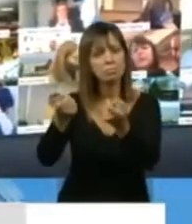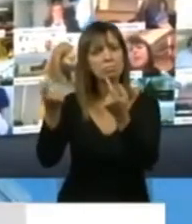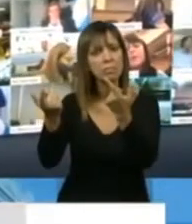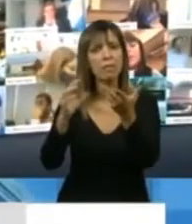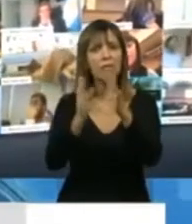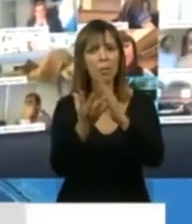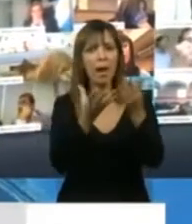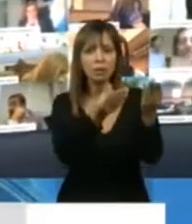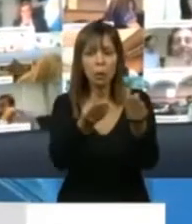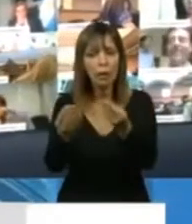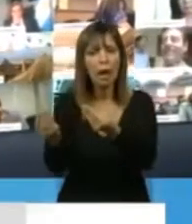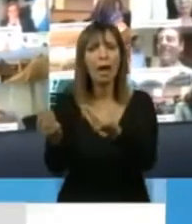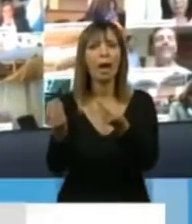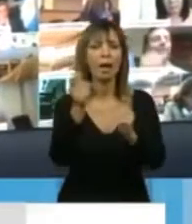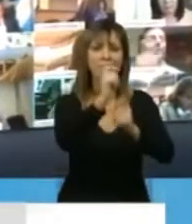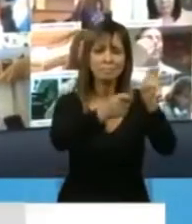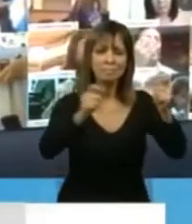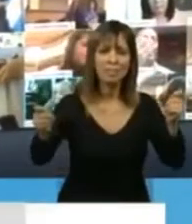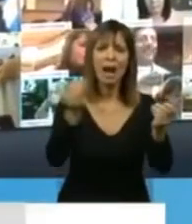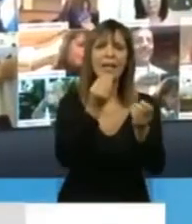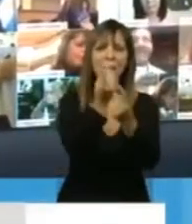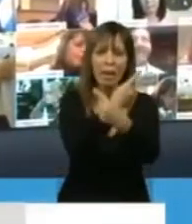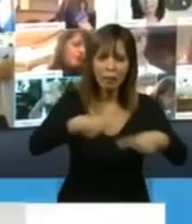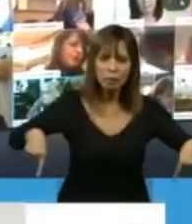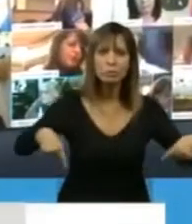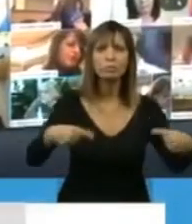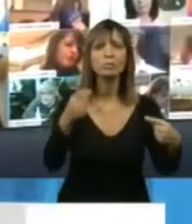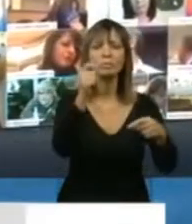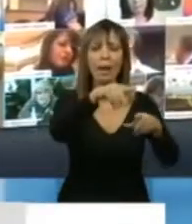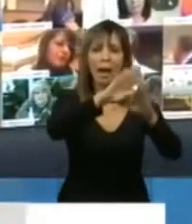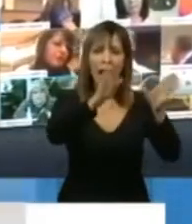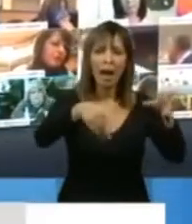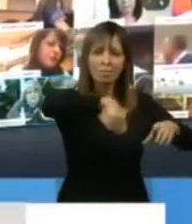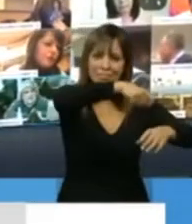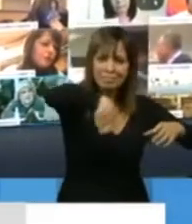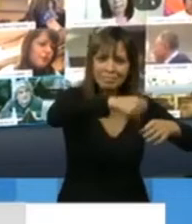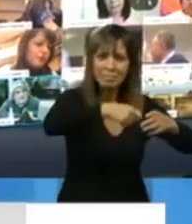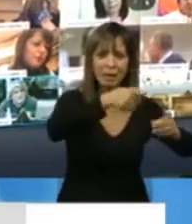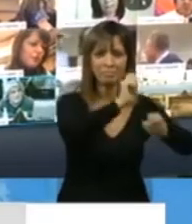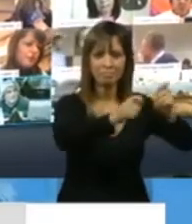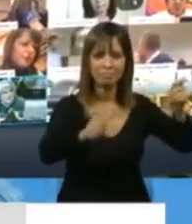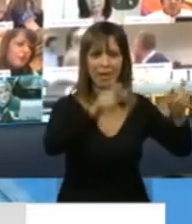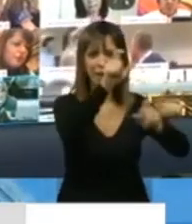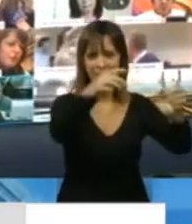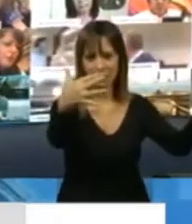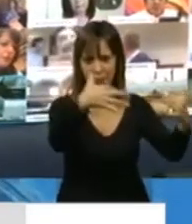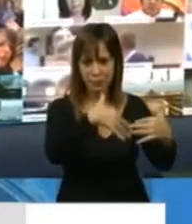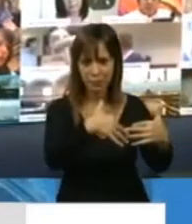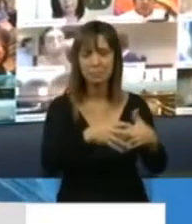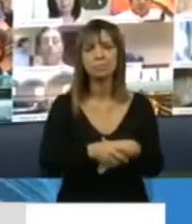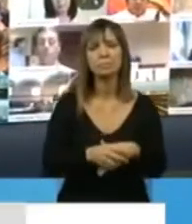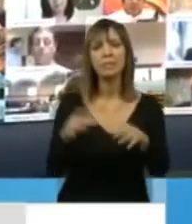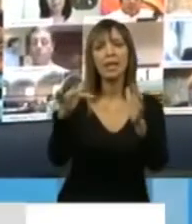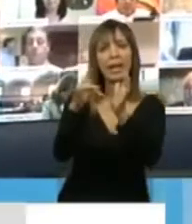distribución de alimentos en esa olla popular donde se junta en el barrio, en las